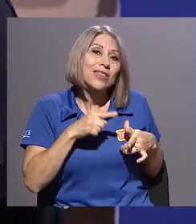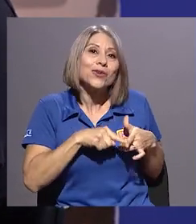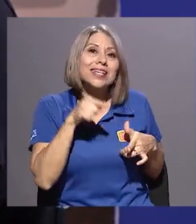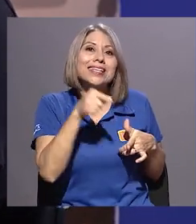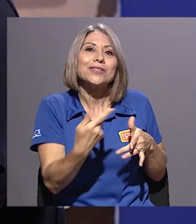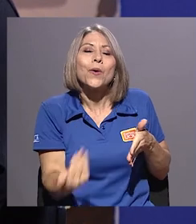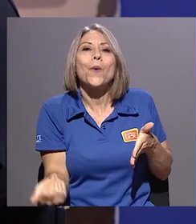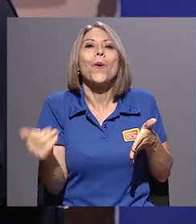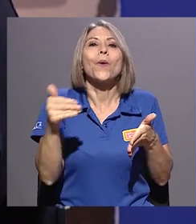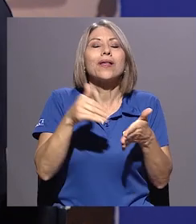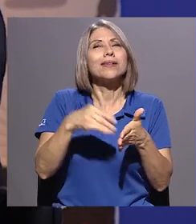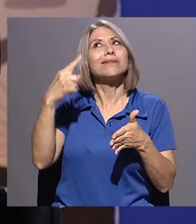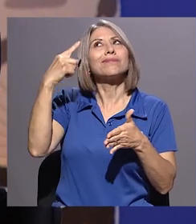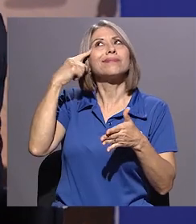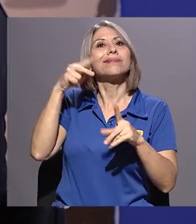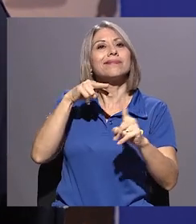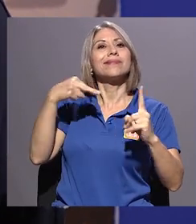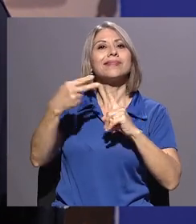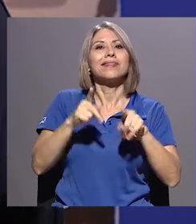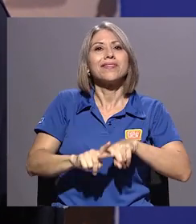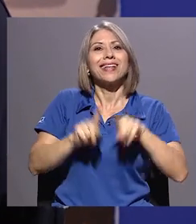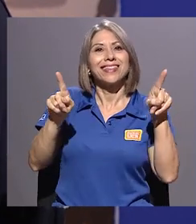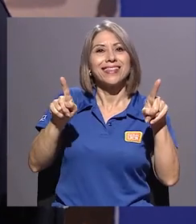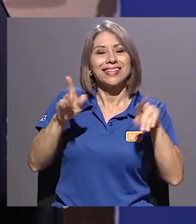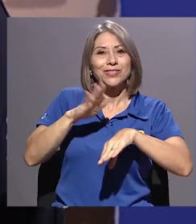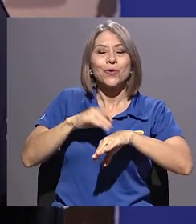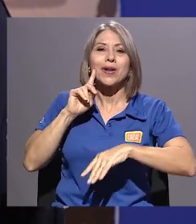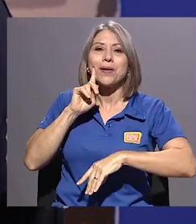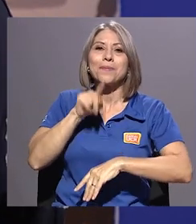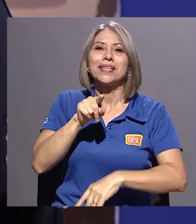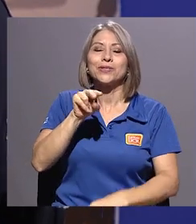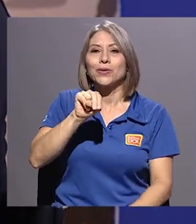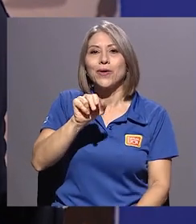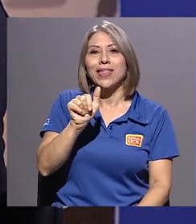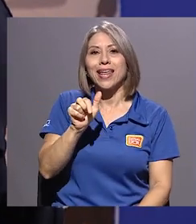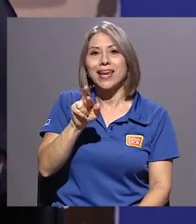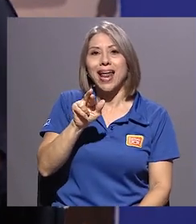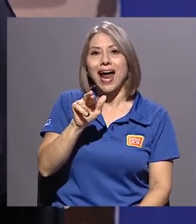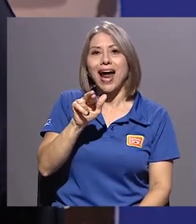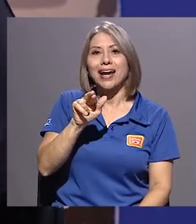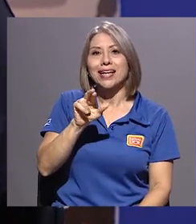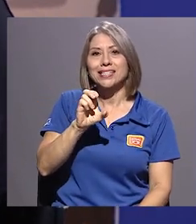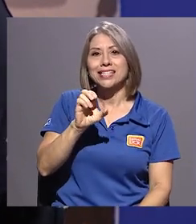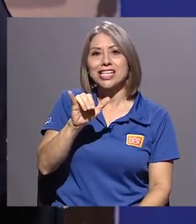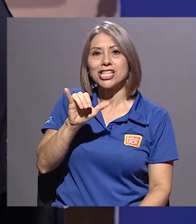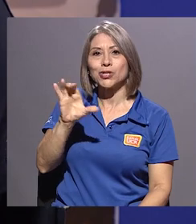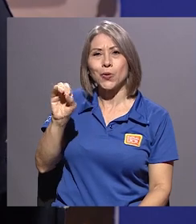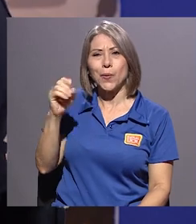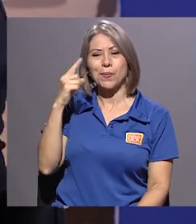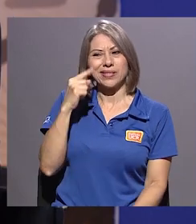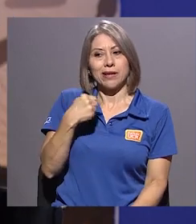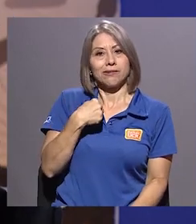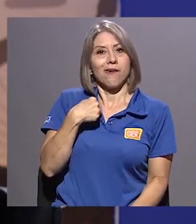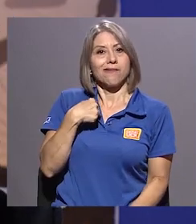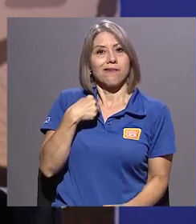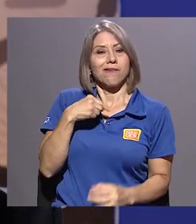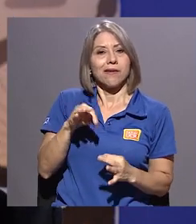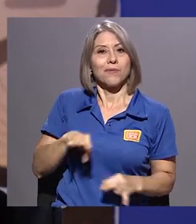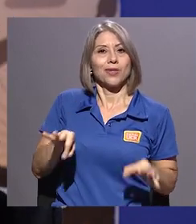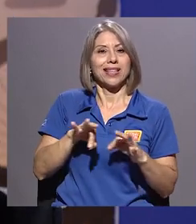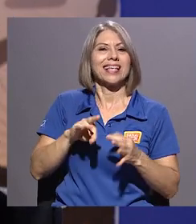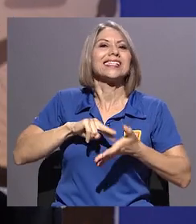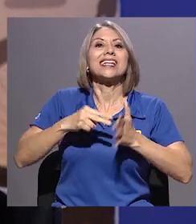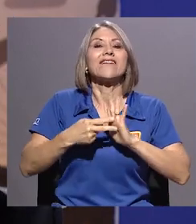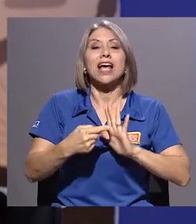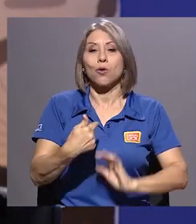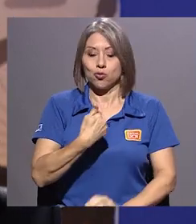del mito de Narciso, que es lo que también propone el autor y es que se trata de que cuando yo me miro a mí,